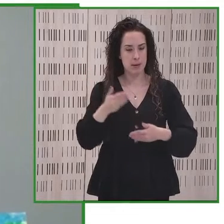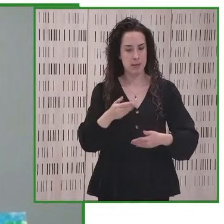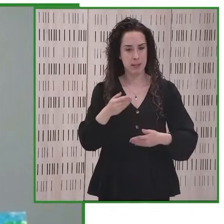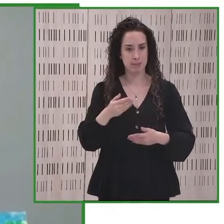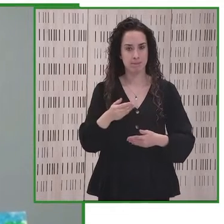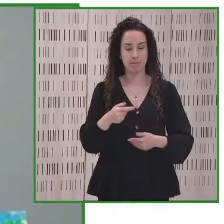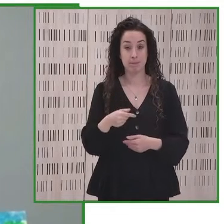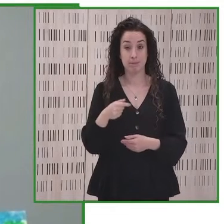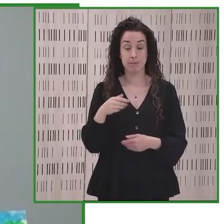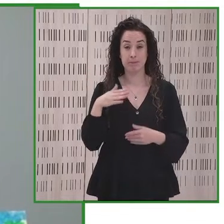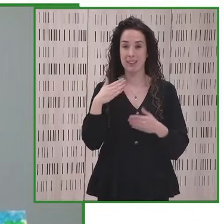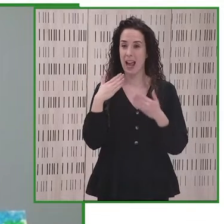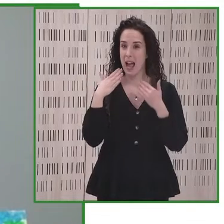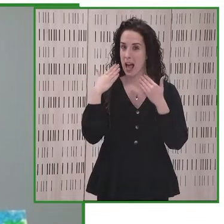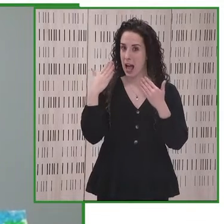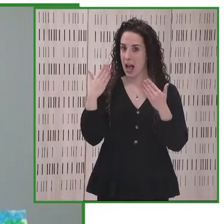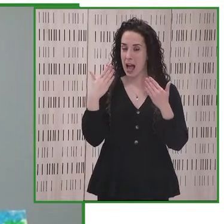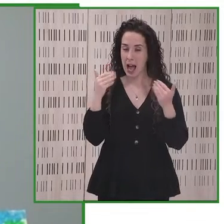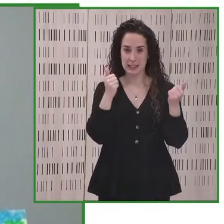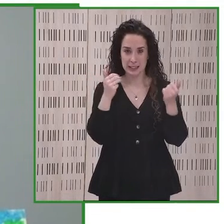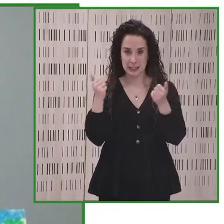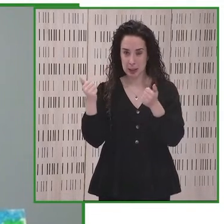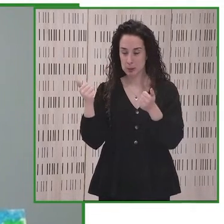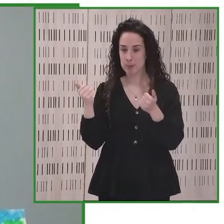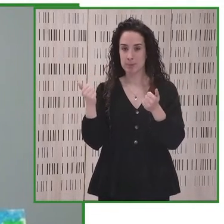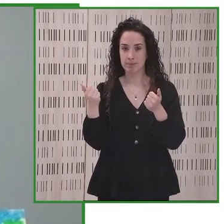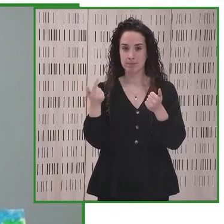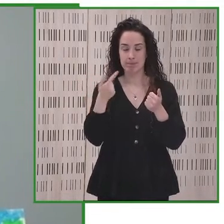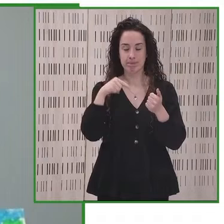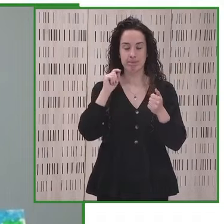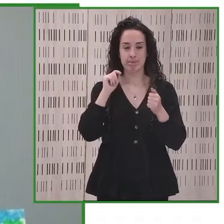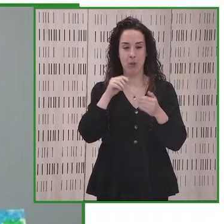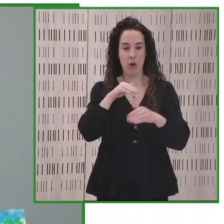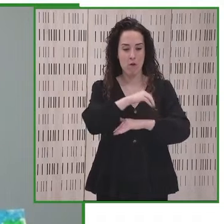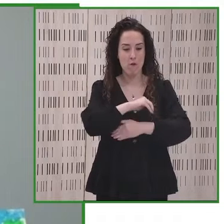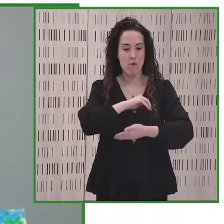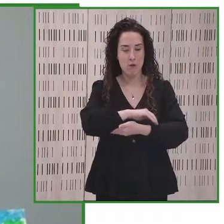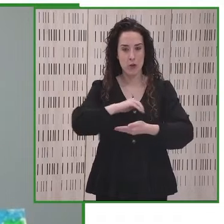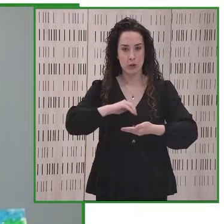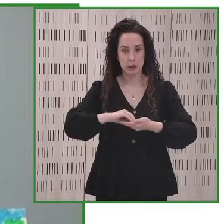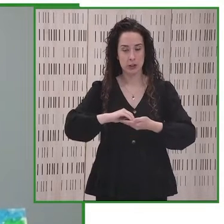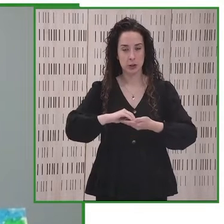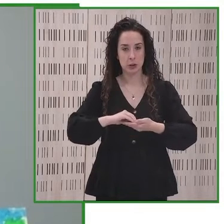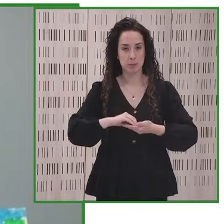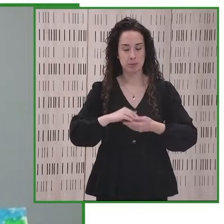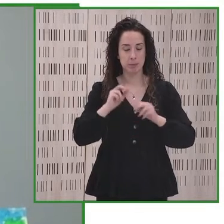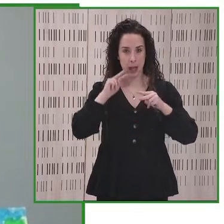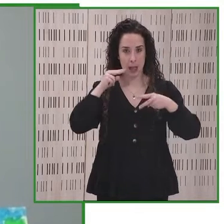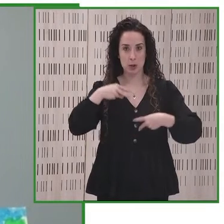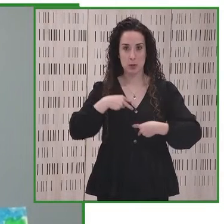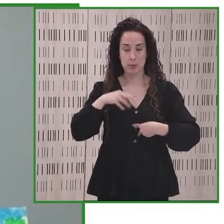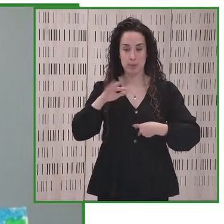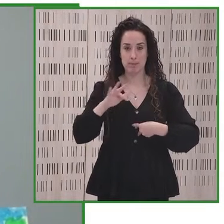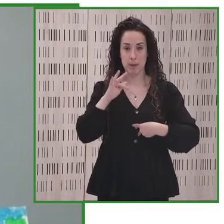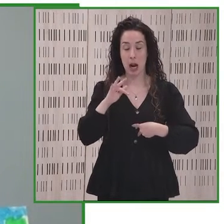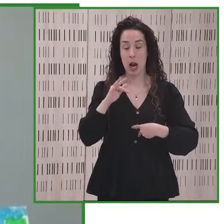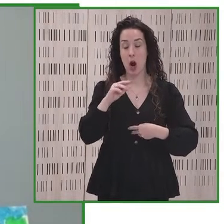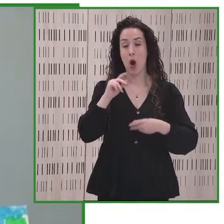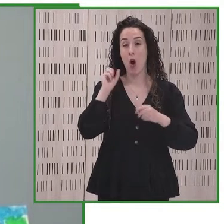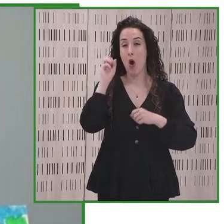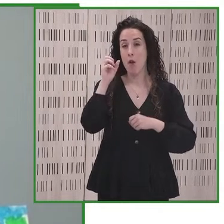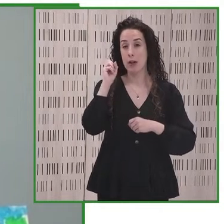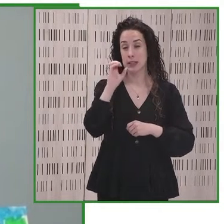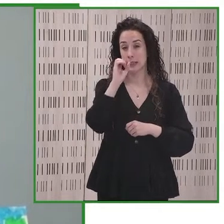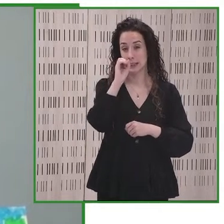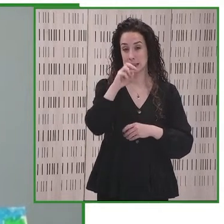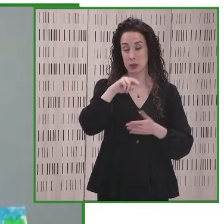reciban un saludo fraterno primero que todo saludar a la fundación Descúbreme y a todos los organizadores de la conferencia Cero Project para América